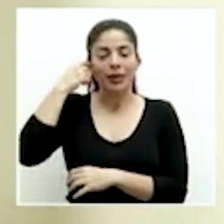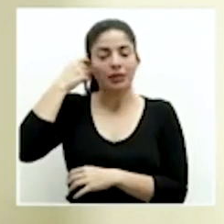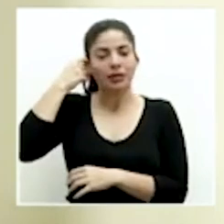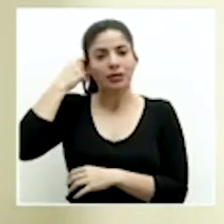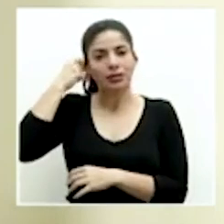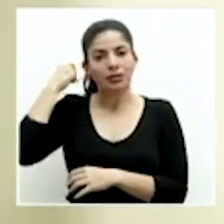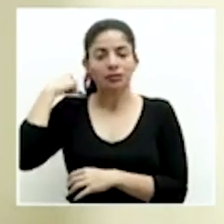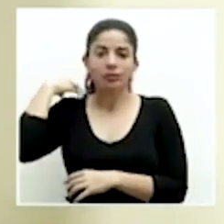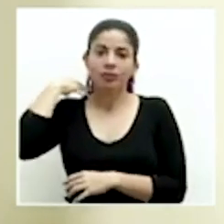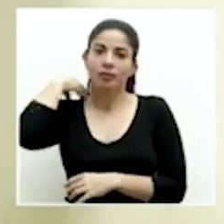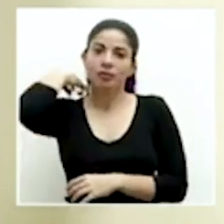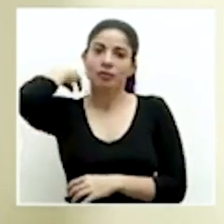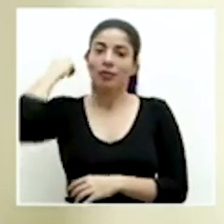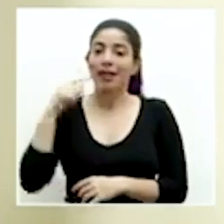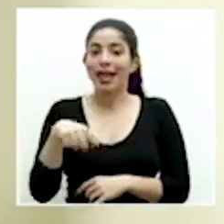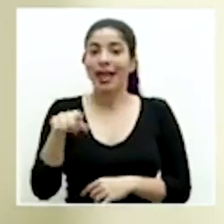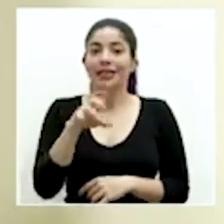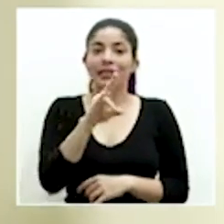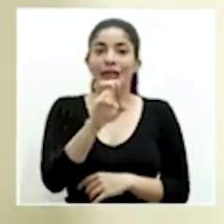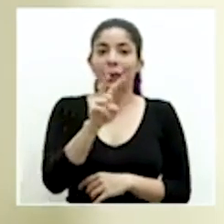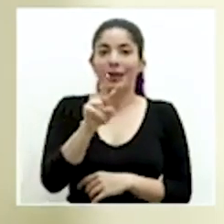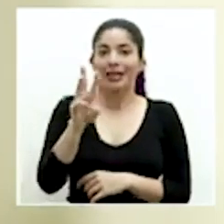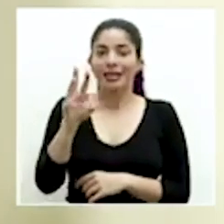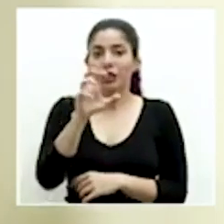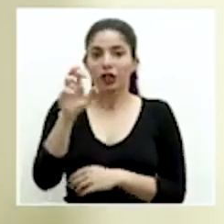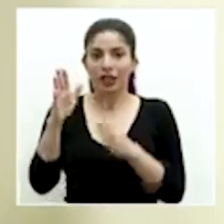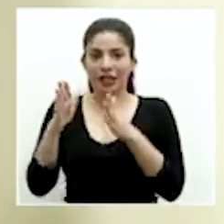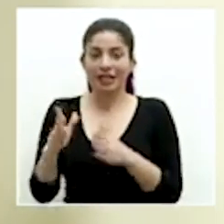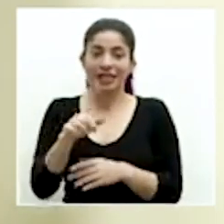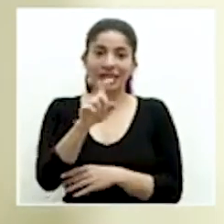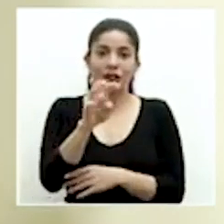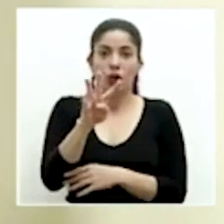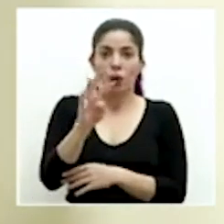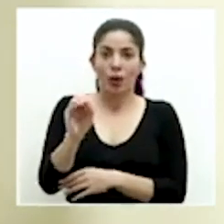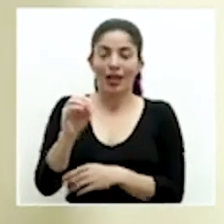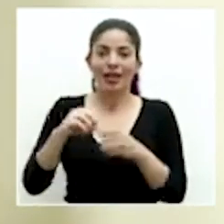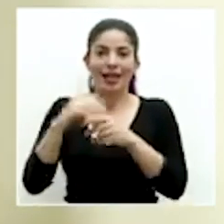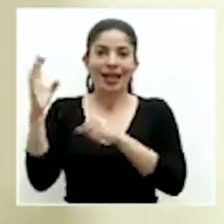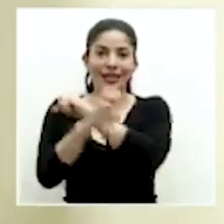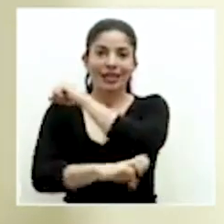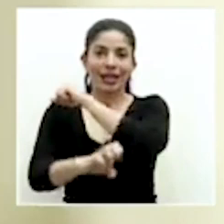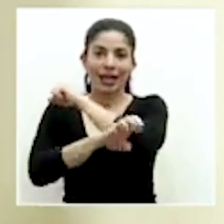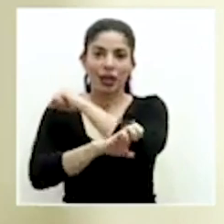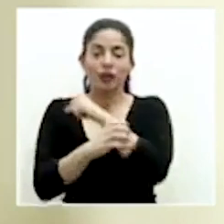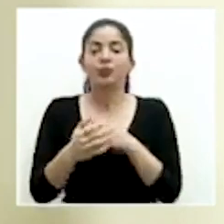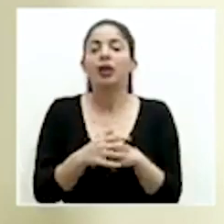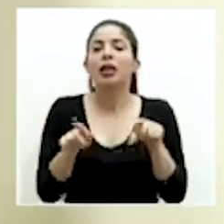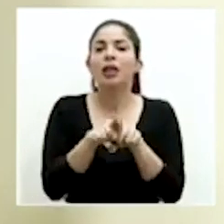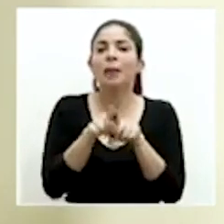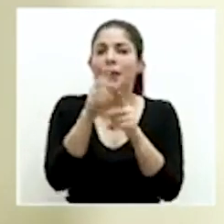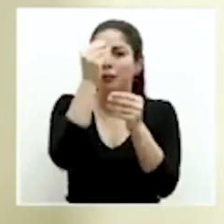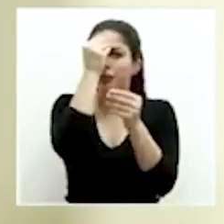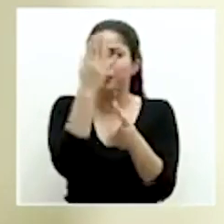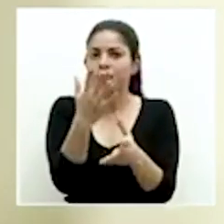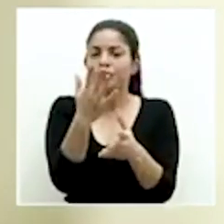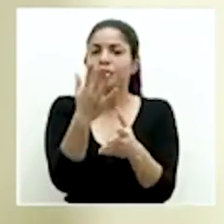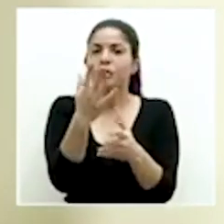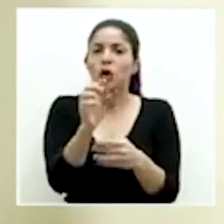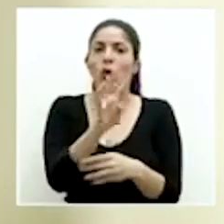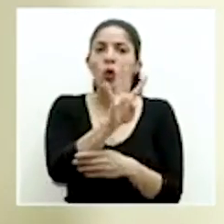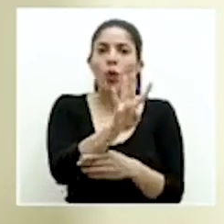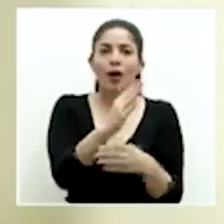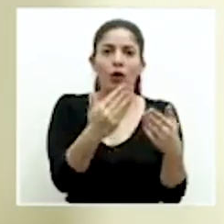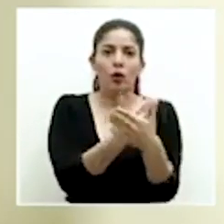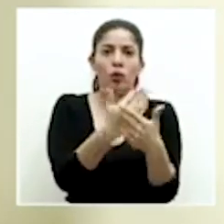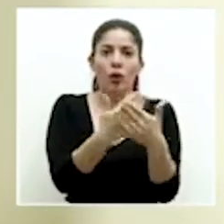de los cuales 726 son costarricenses y 140 son extranjeros. También informamos que se registran cuatro